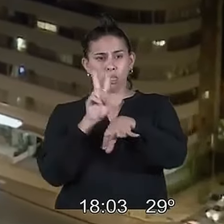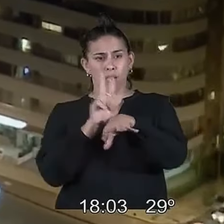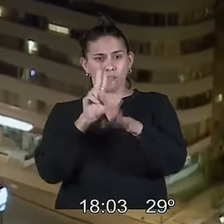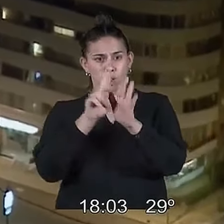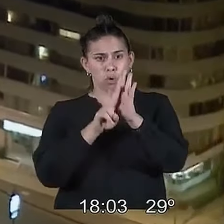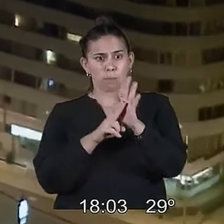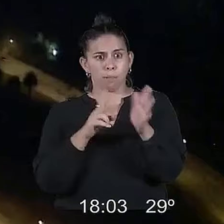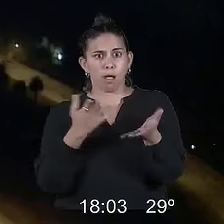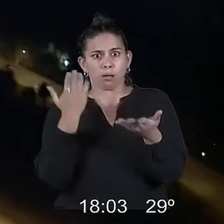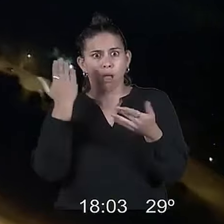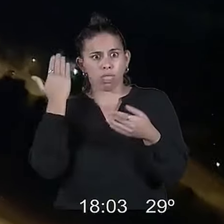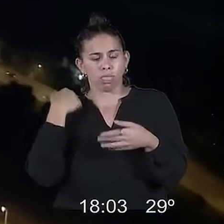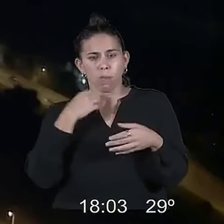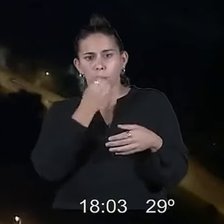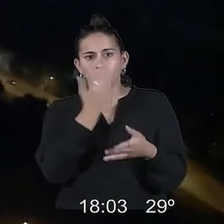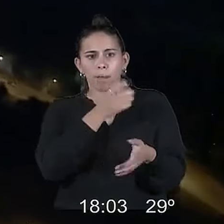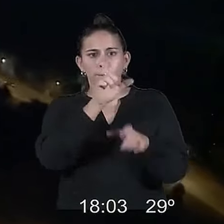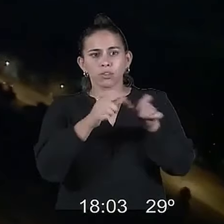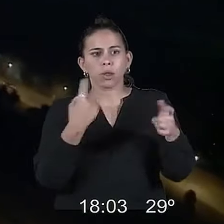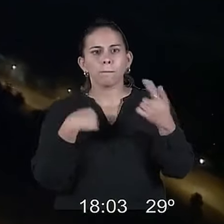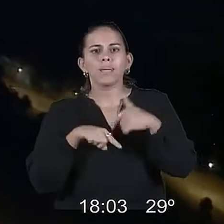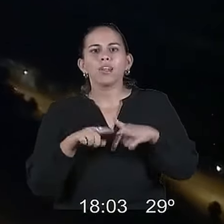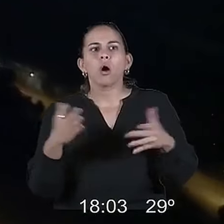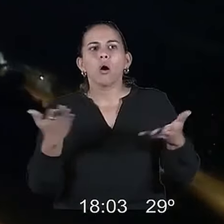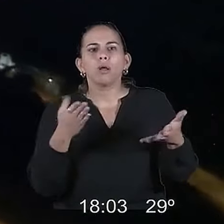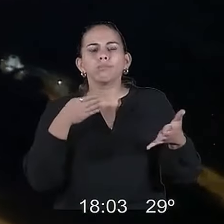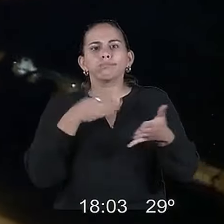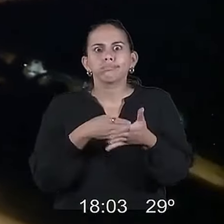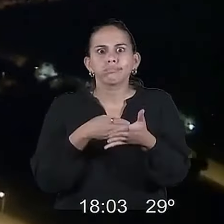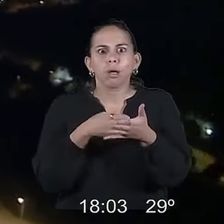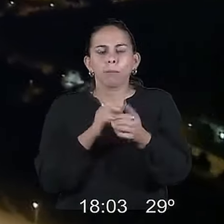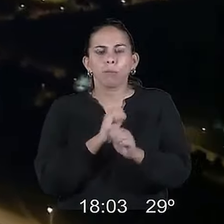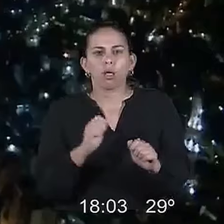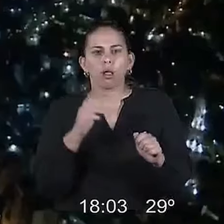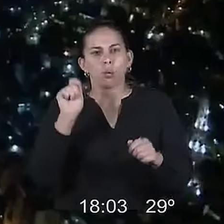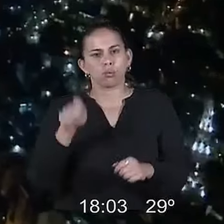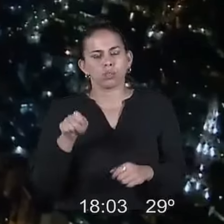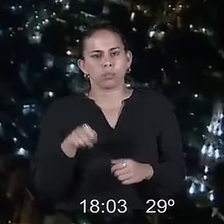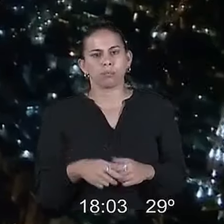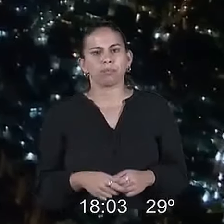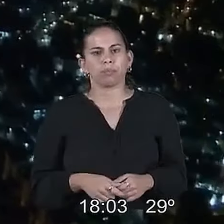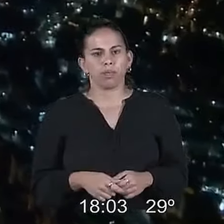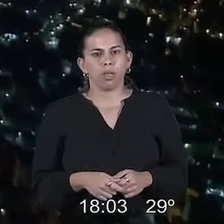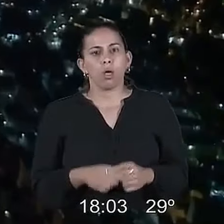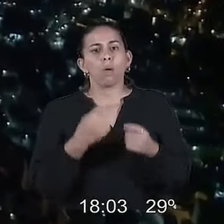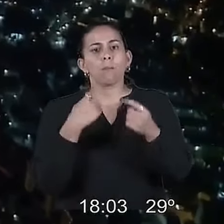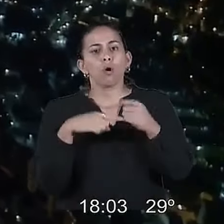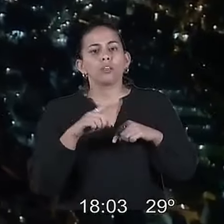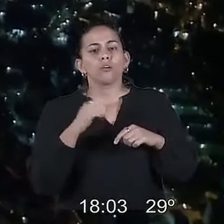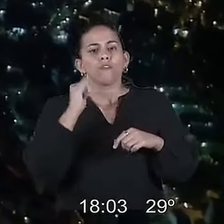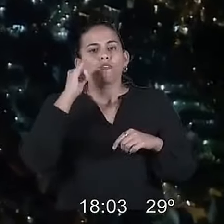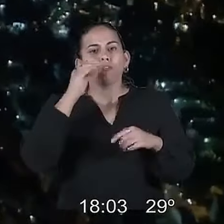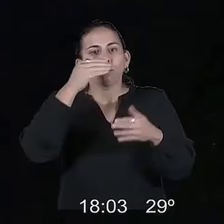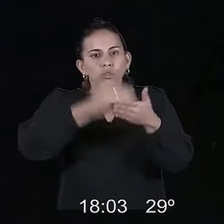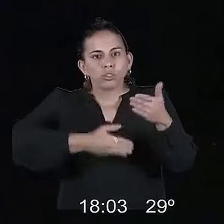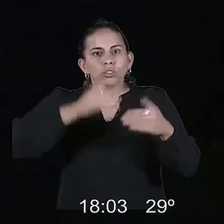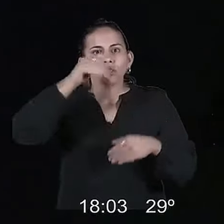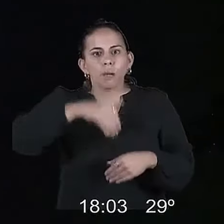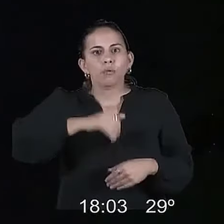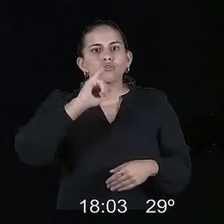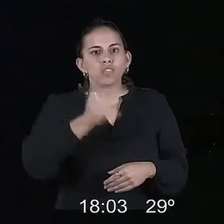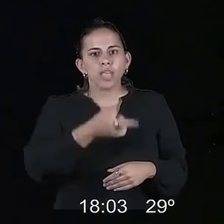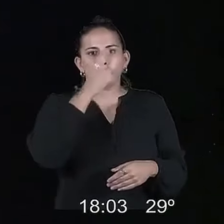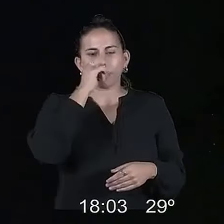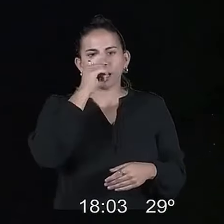a los buenos ciudadanos, pero que hoy es un obstáculo para la actuación de la justicia. Por eso hay que votar el CIE